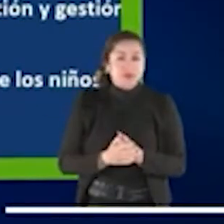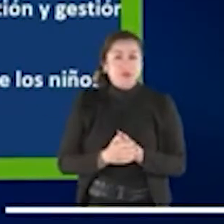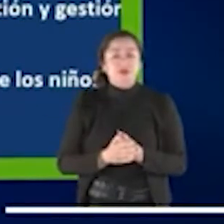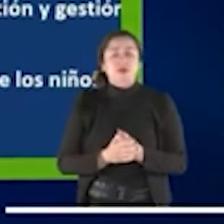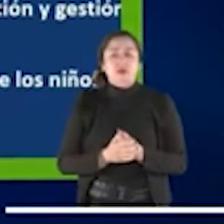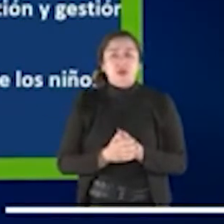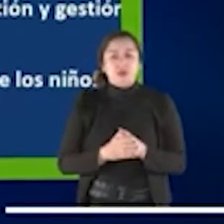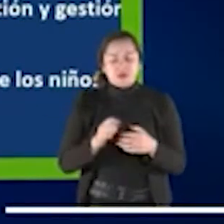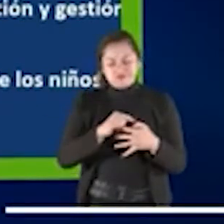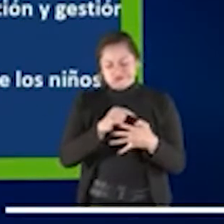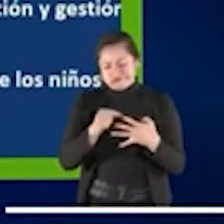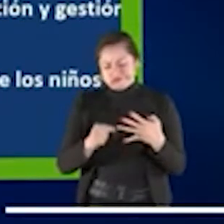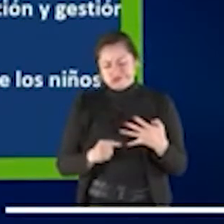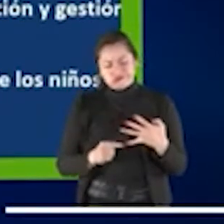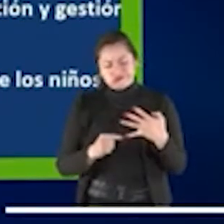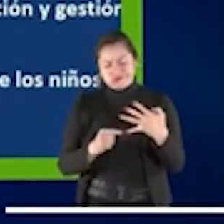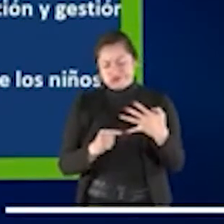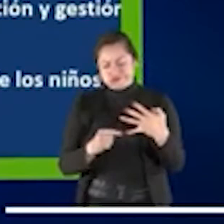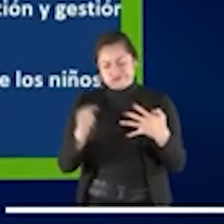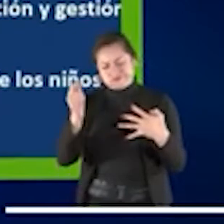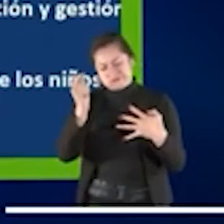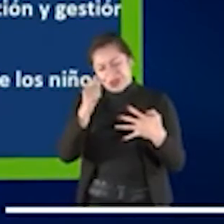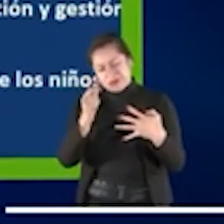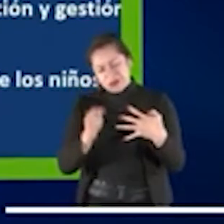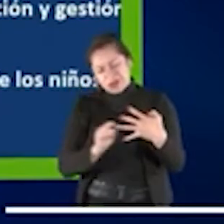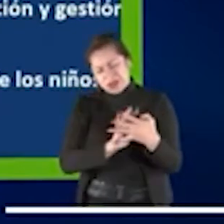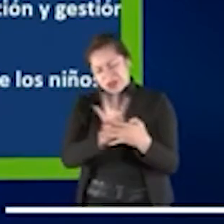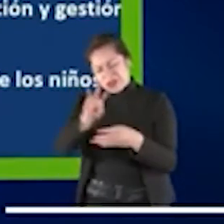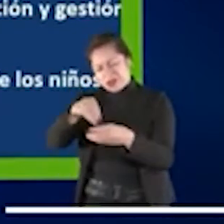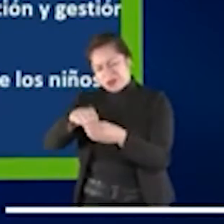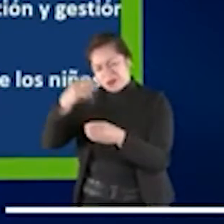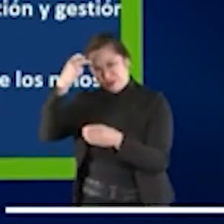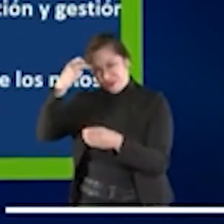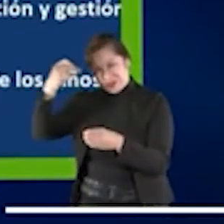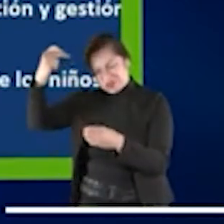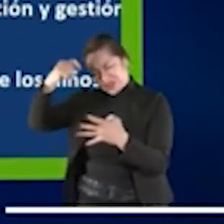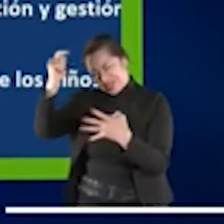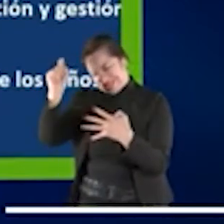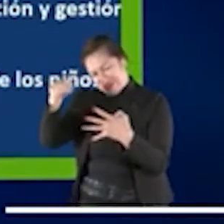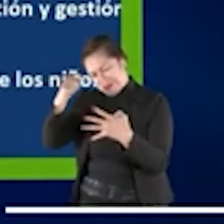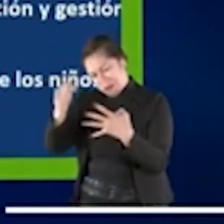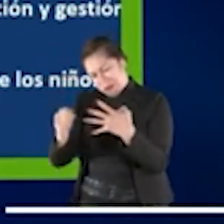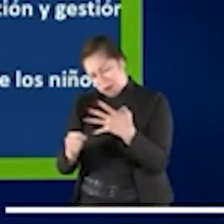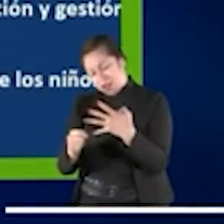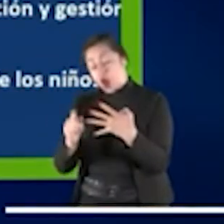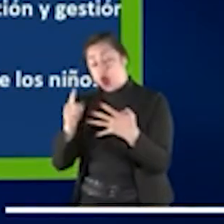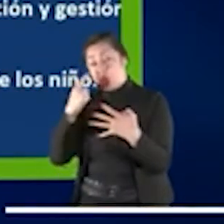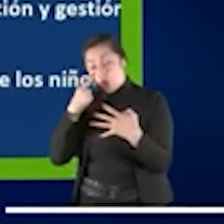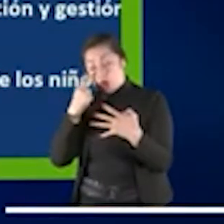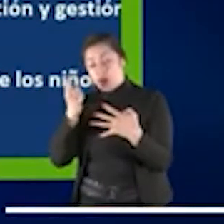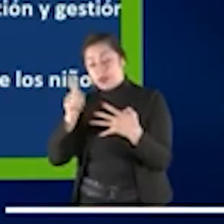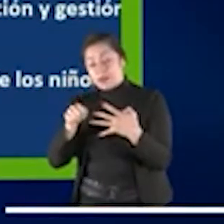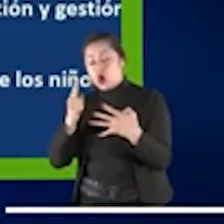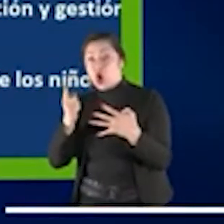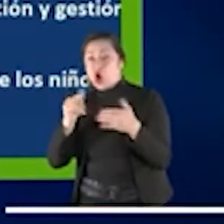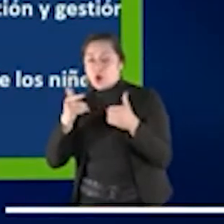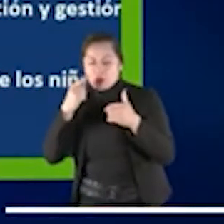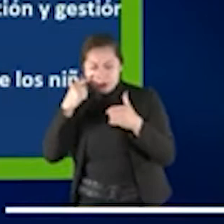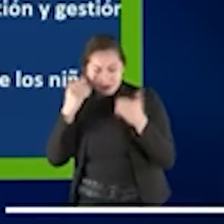El penúltimo principio es priorizar el acceso a la justicia. Eso parece